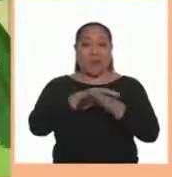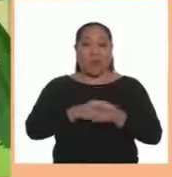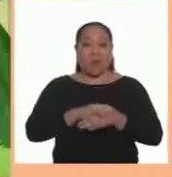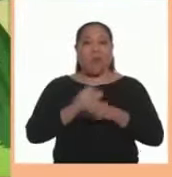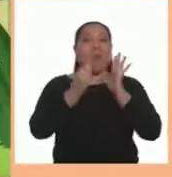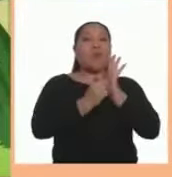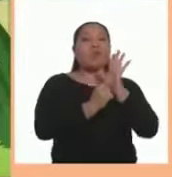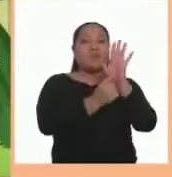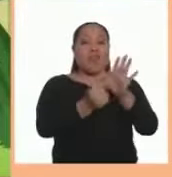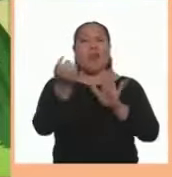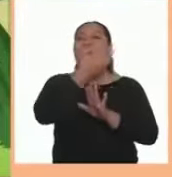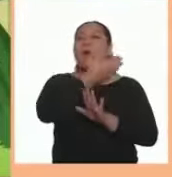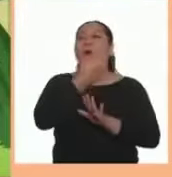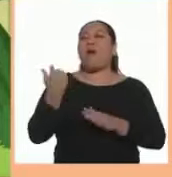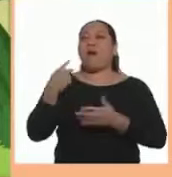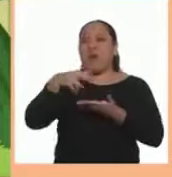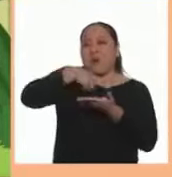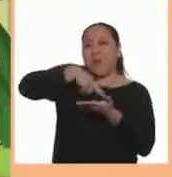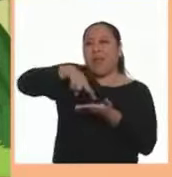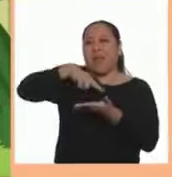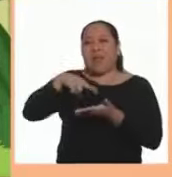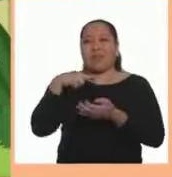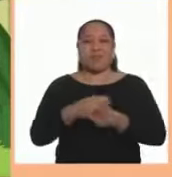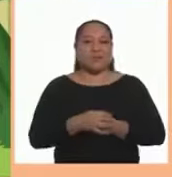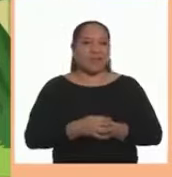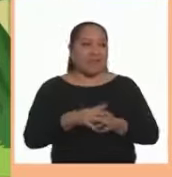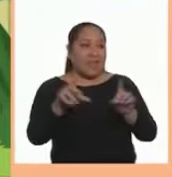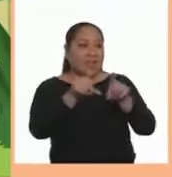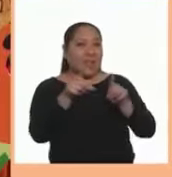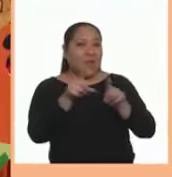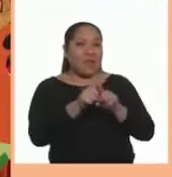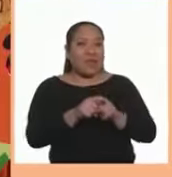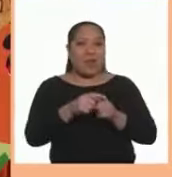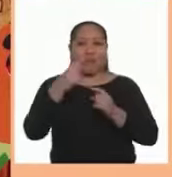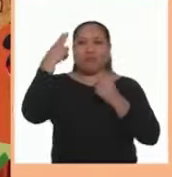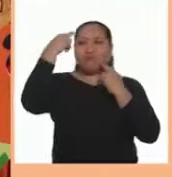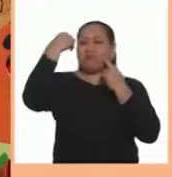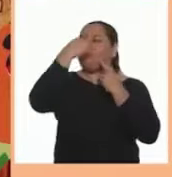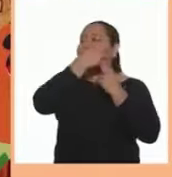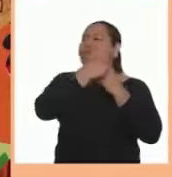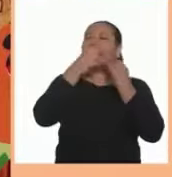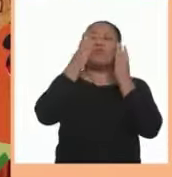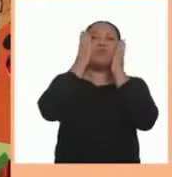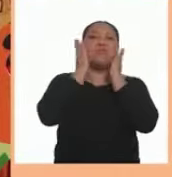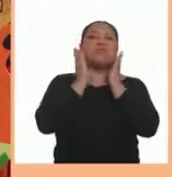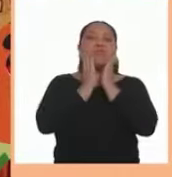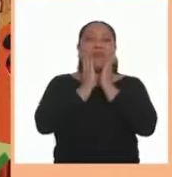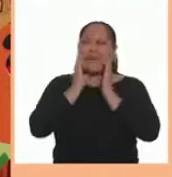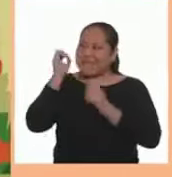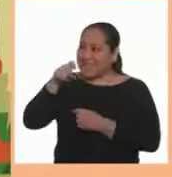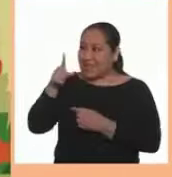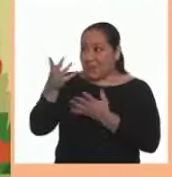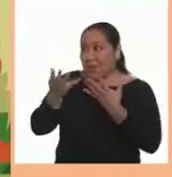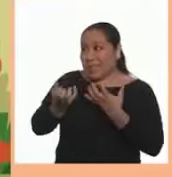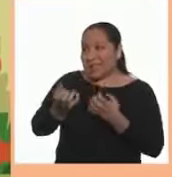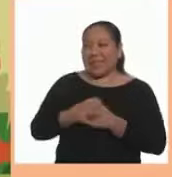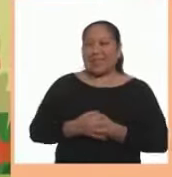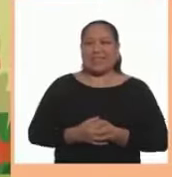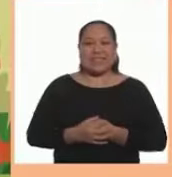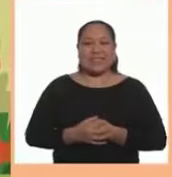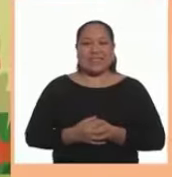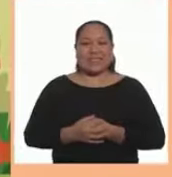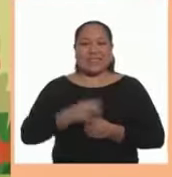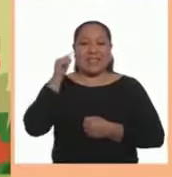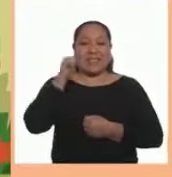De esa manera Interpretaremos mejor la danza ¿También nos deberíamos pintar la cara? Claro